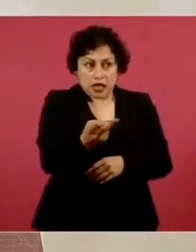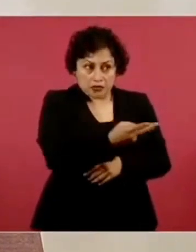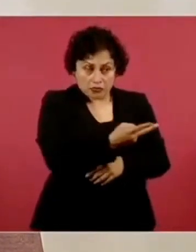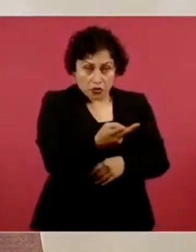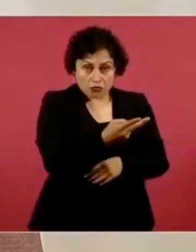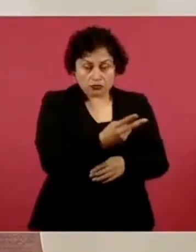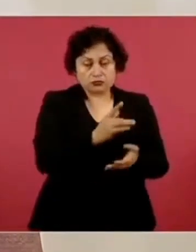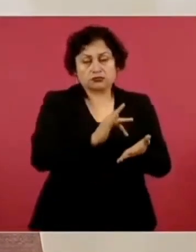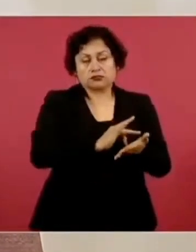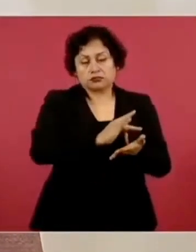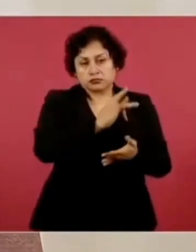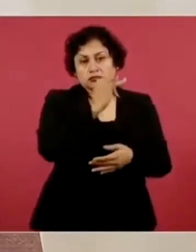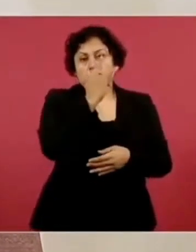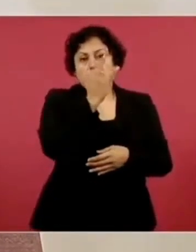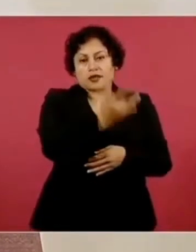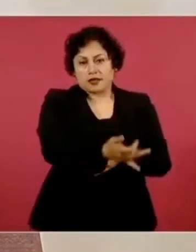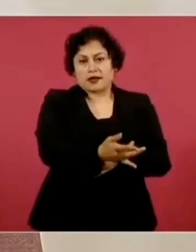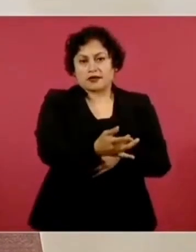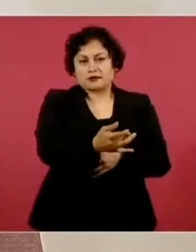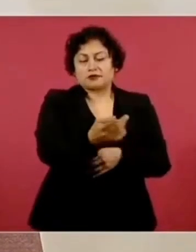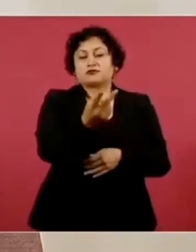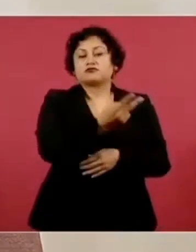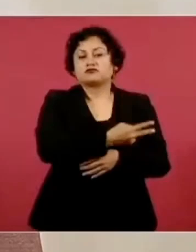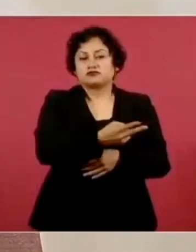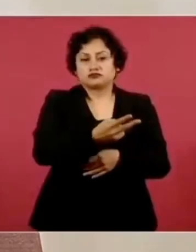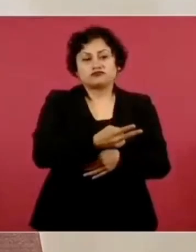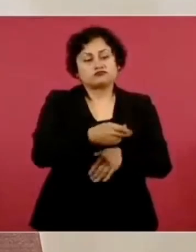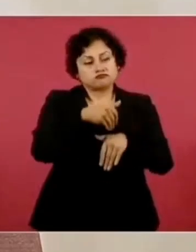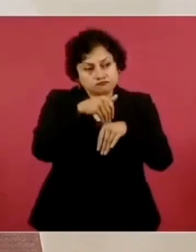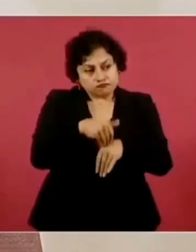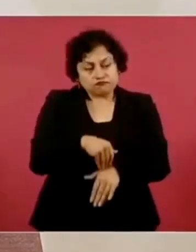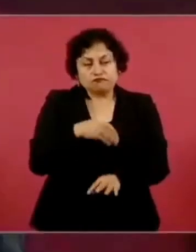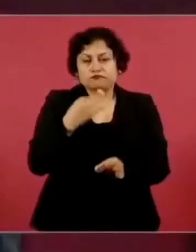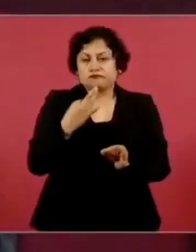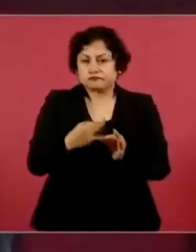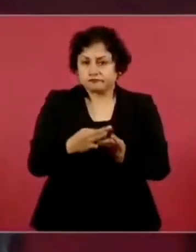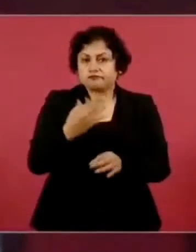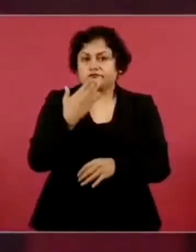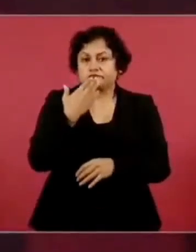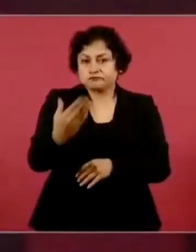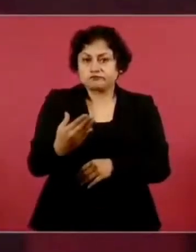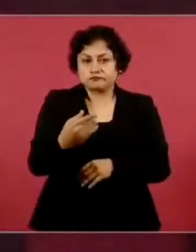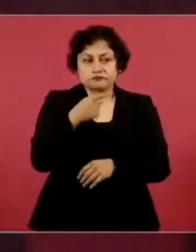y que no han optado por la violencia.